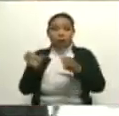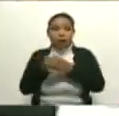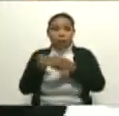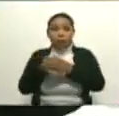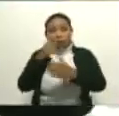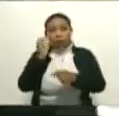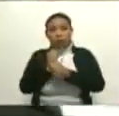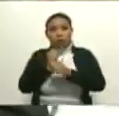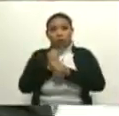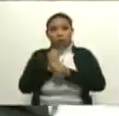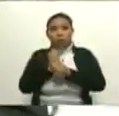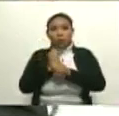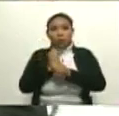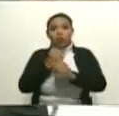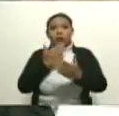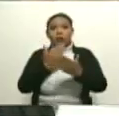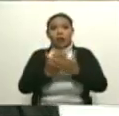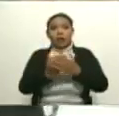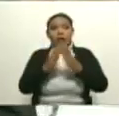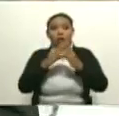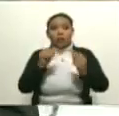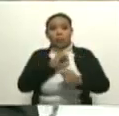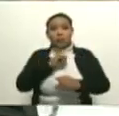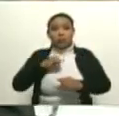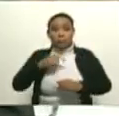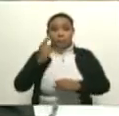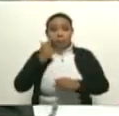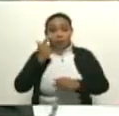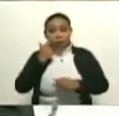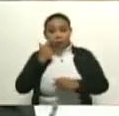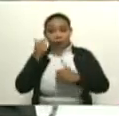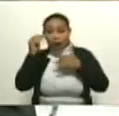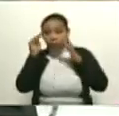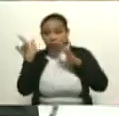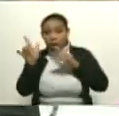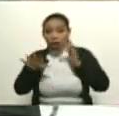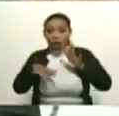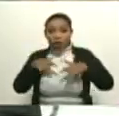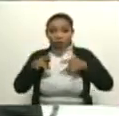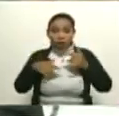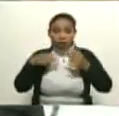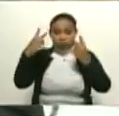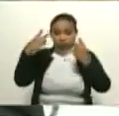agradezco a usted por todo su personal que anda pendiente en estas actividades.